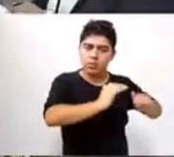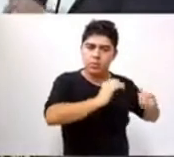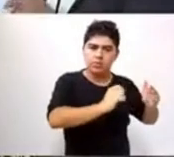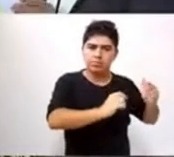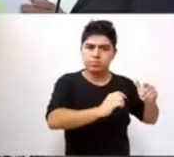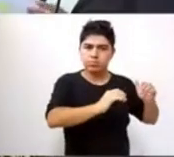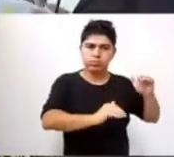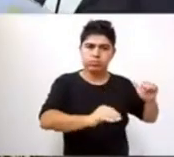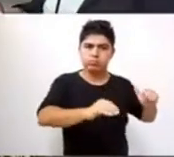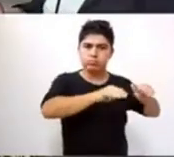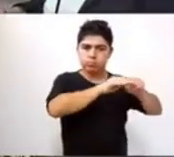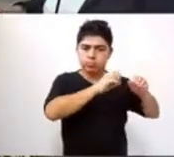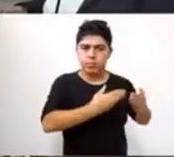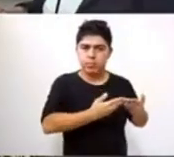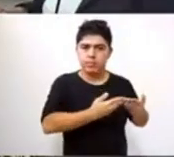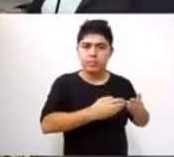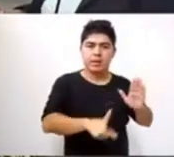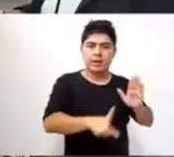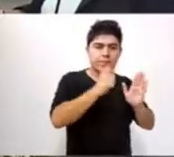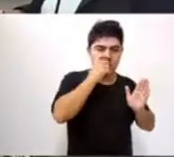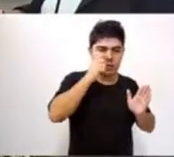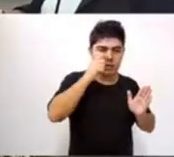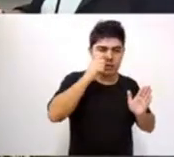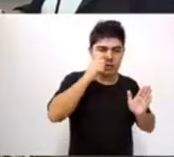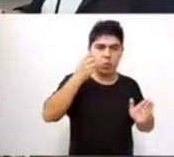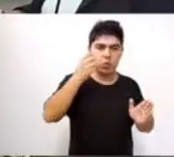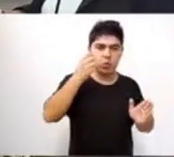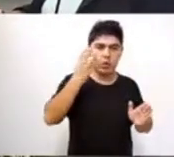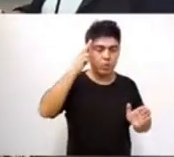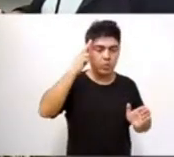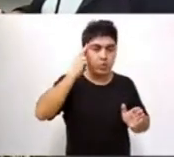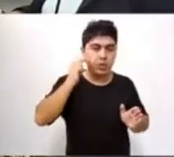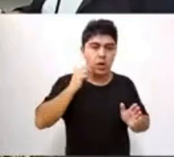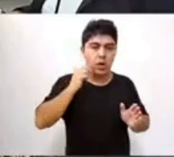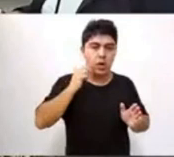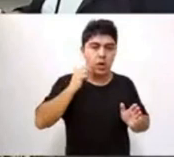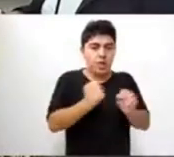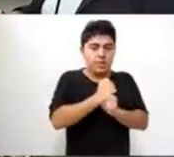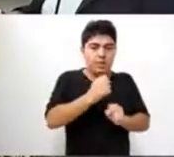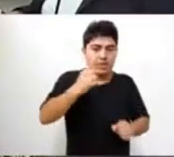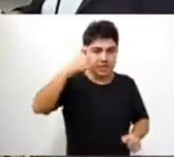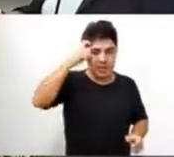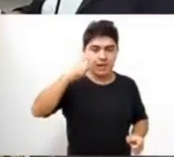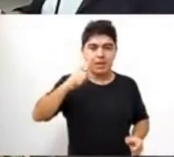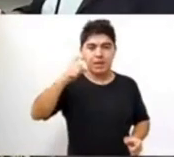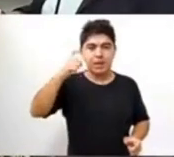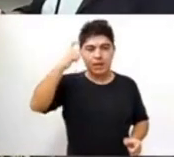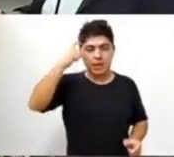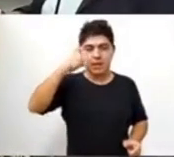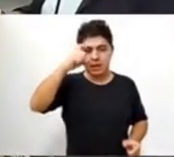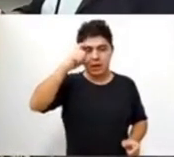Que la ley número 27.499 fue promulgada el 10 de enero del 2019 y establece la